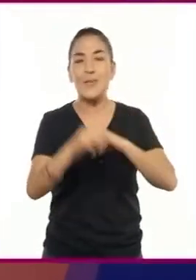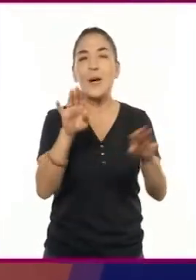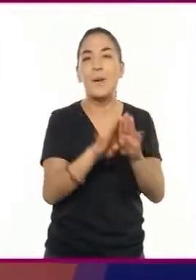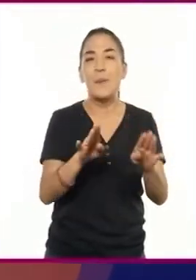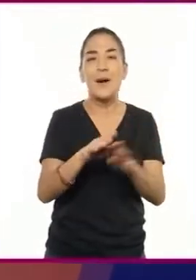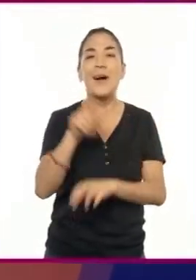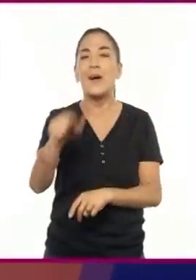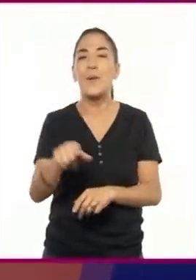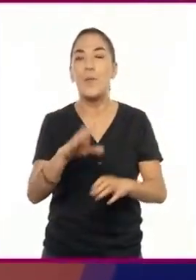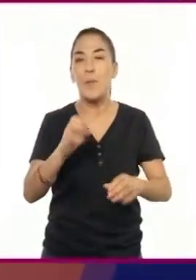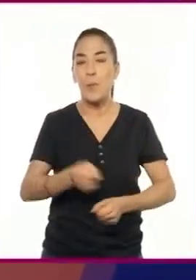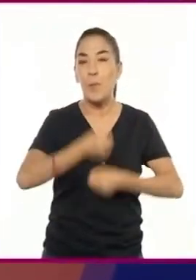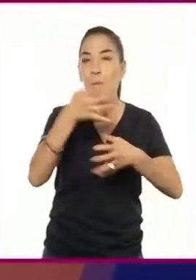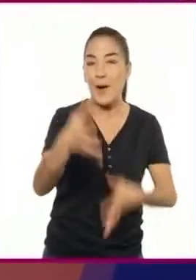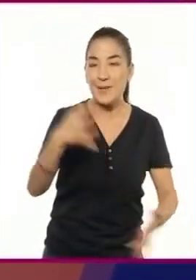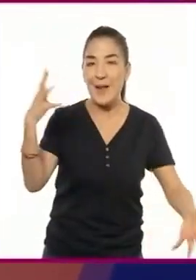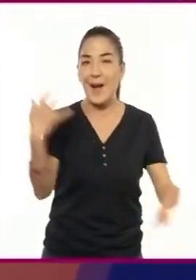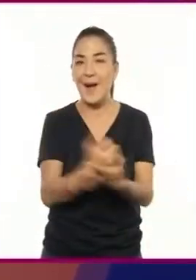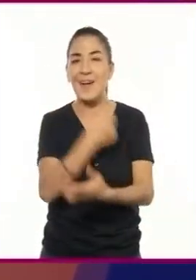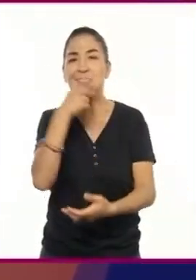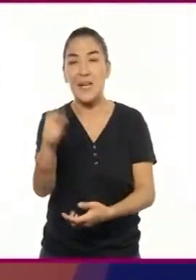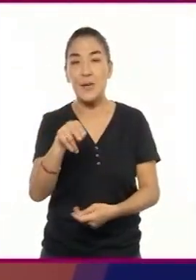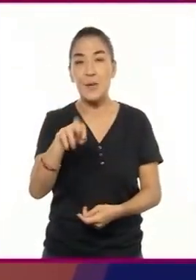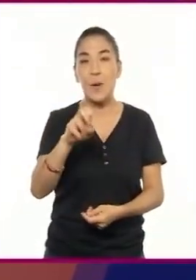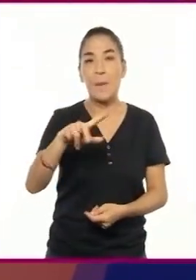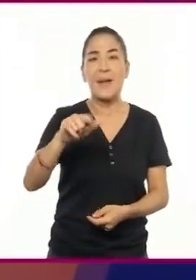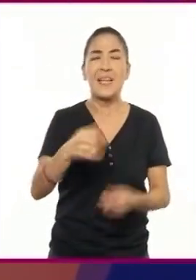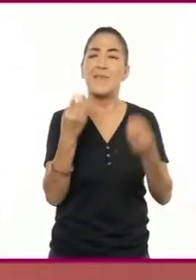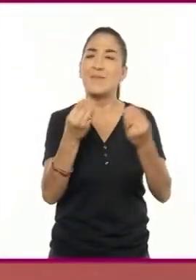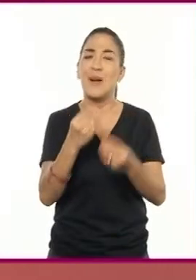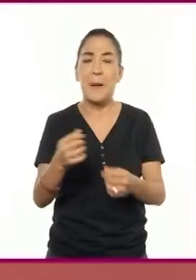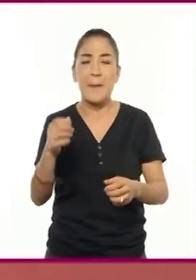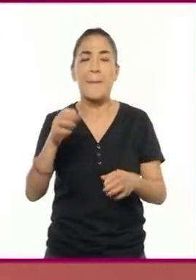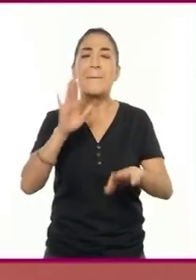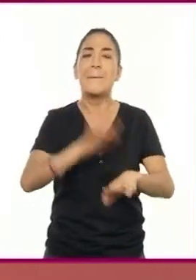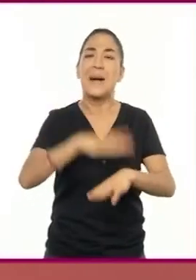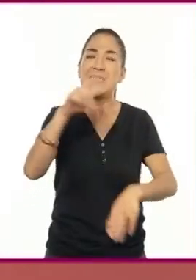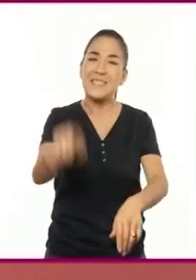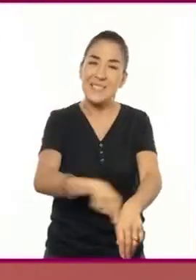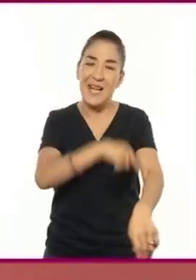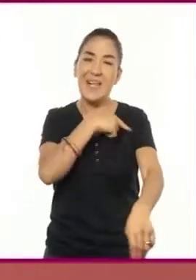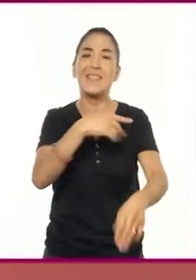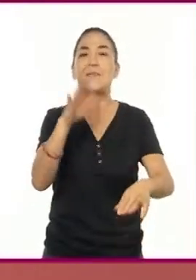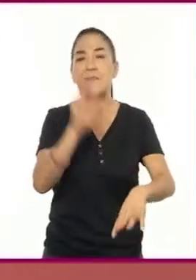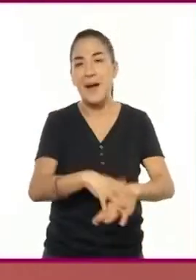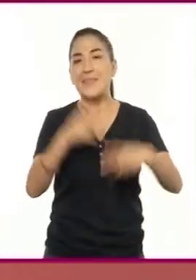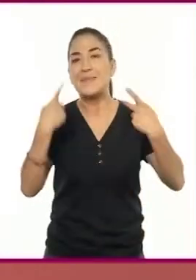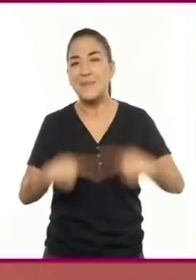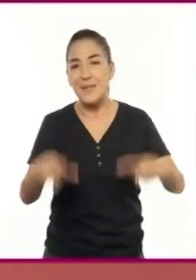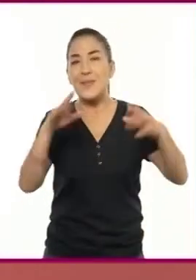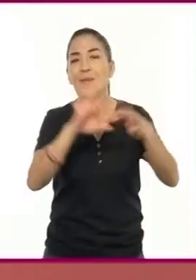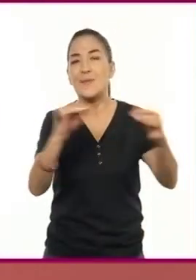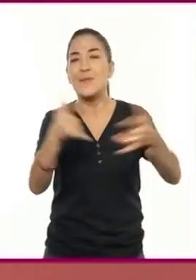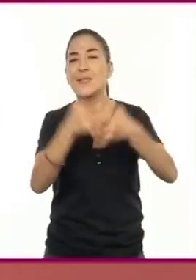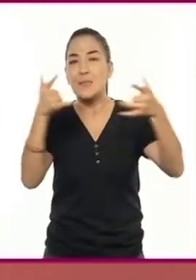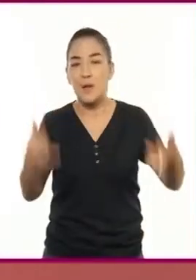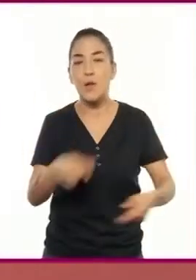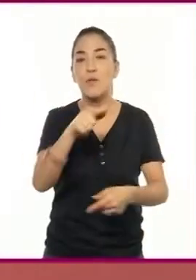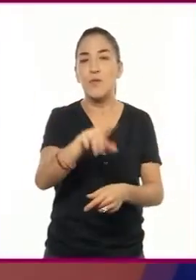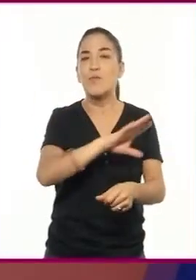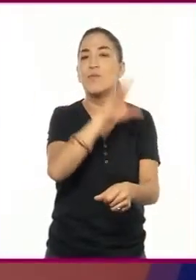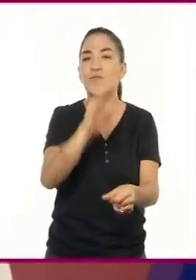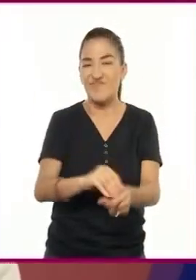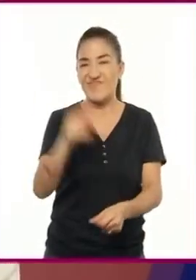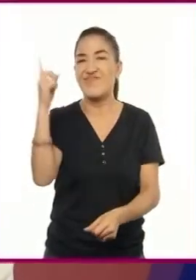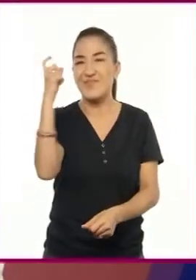knockout. Y la novela necesita muchos rounds porque es más extensa, tiene más personajes y su estructura es compleja.